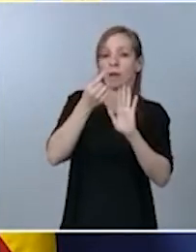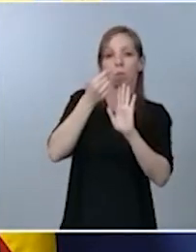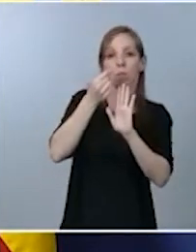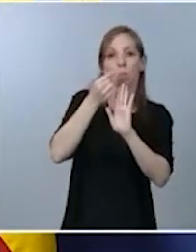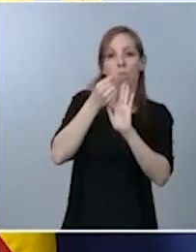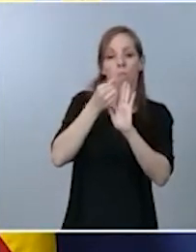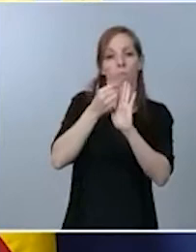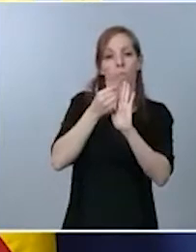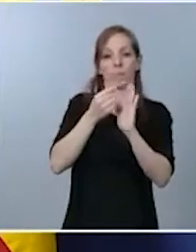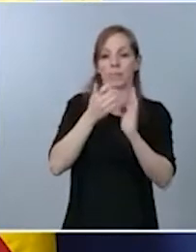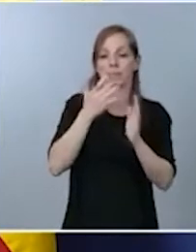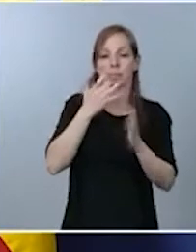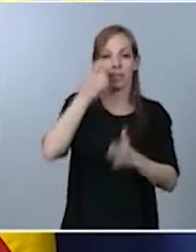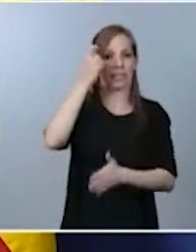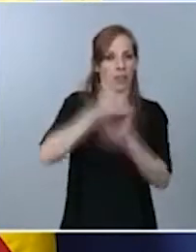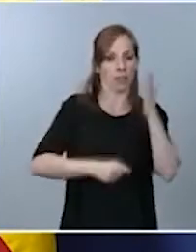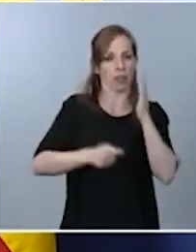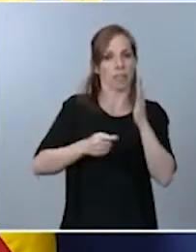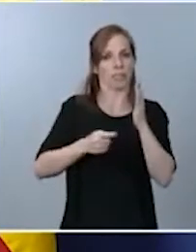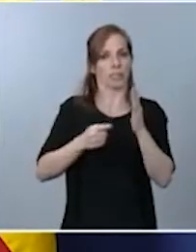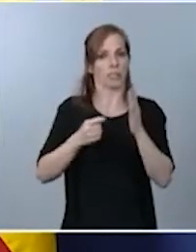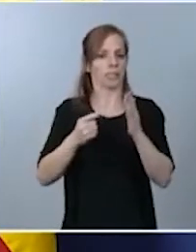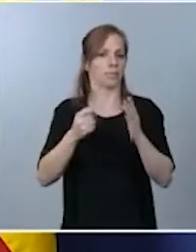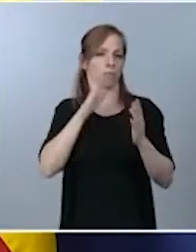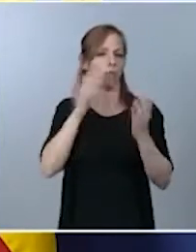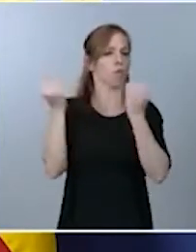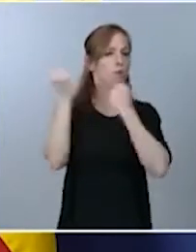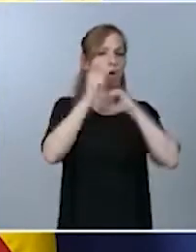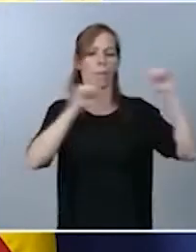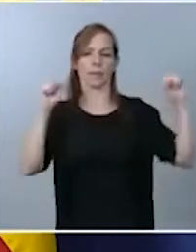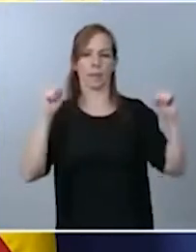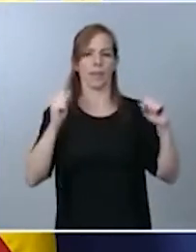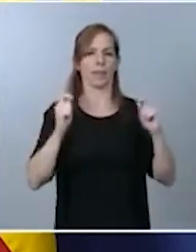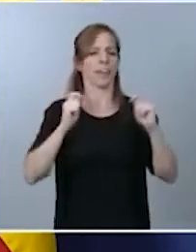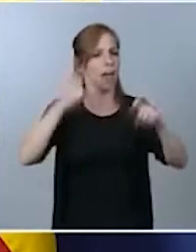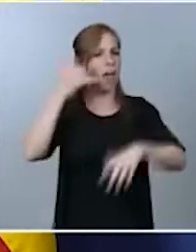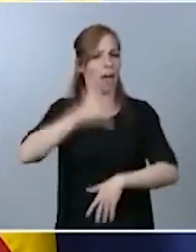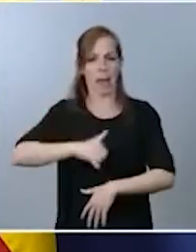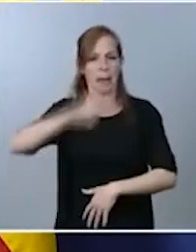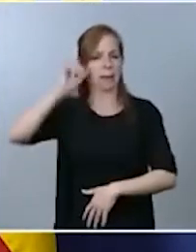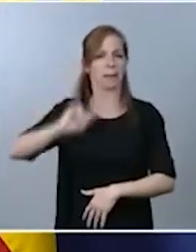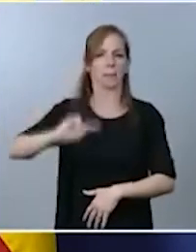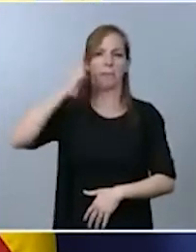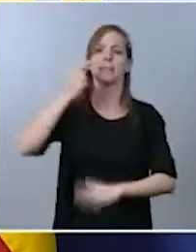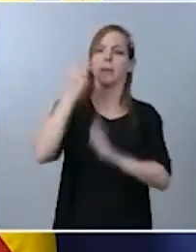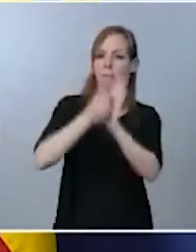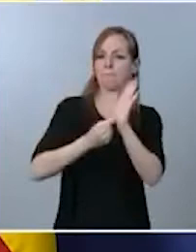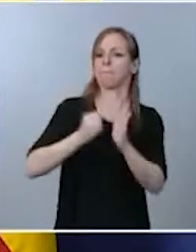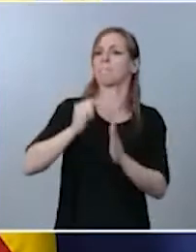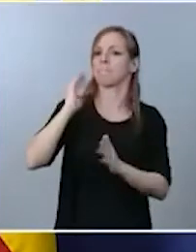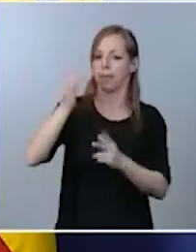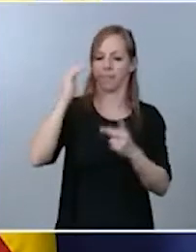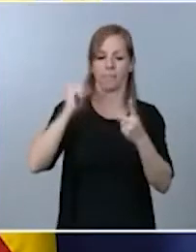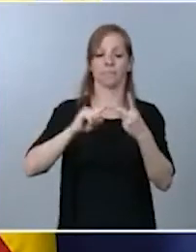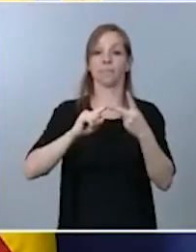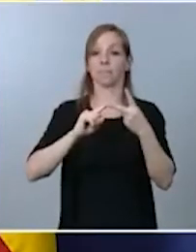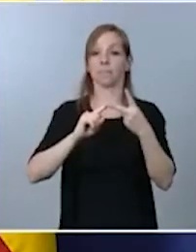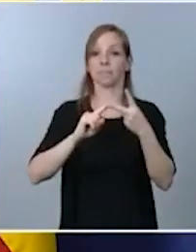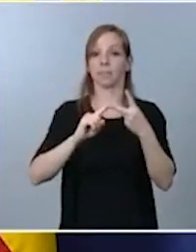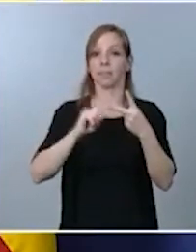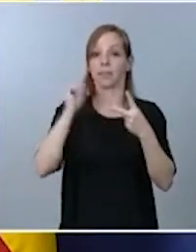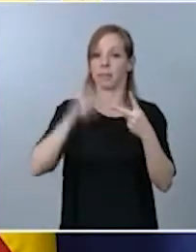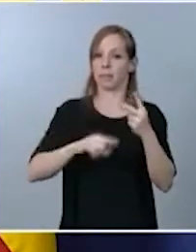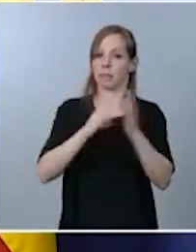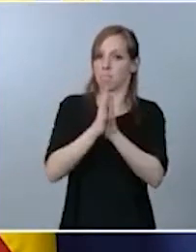previstas para aquellos comportamientos que generan mayor riesgo para la conducción. Y, en segundo lugar, impulsa el